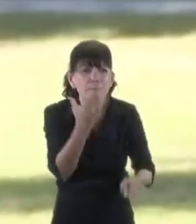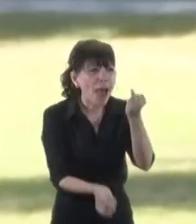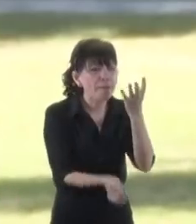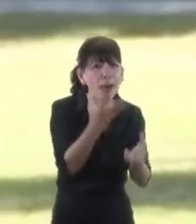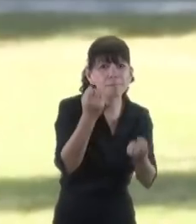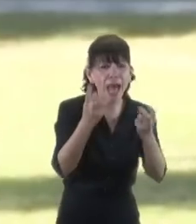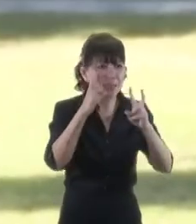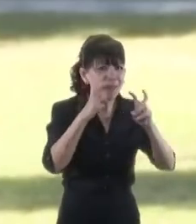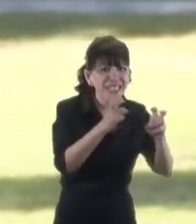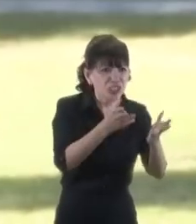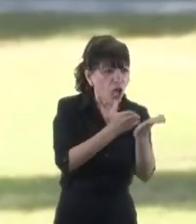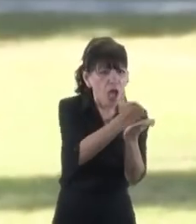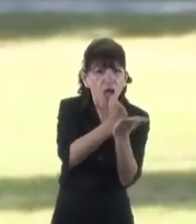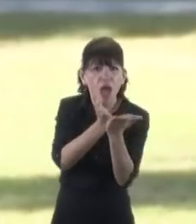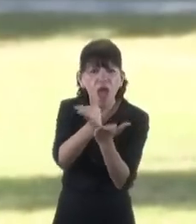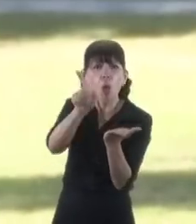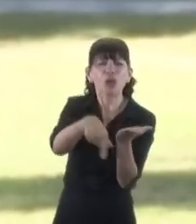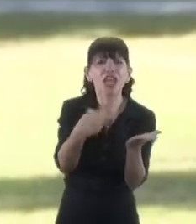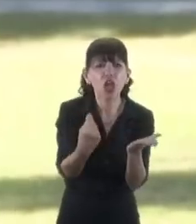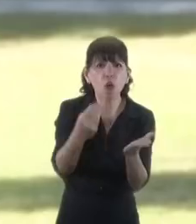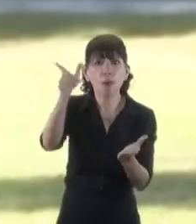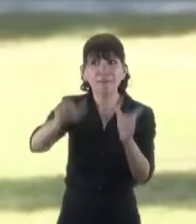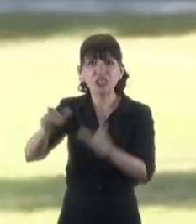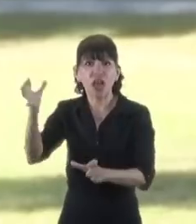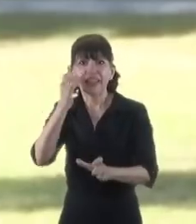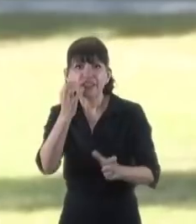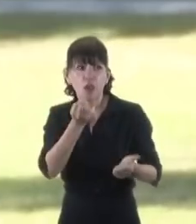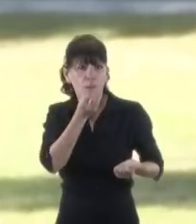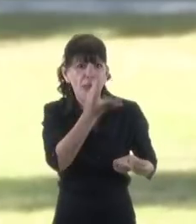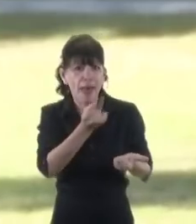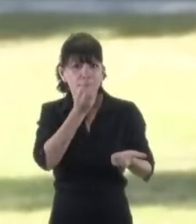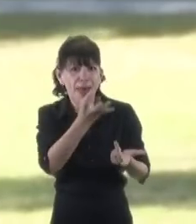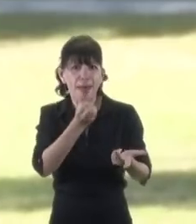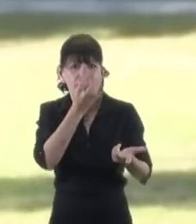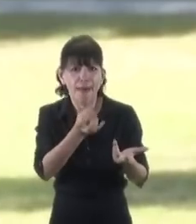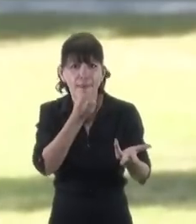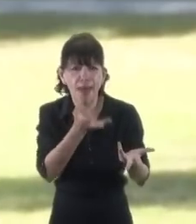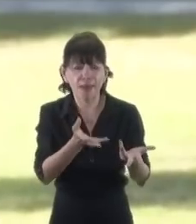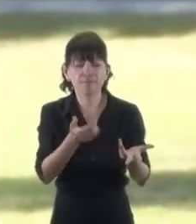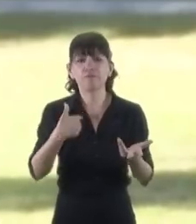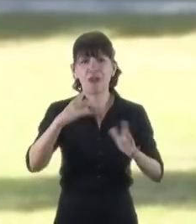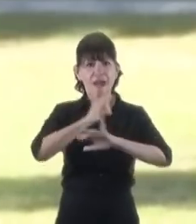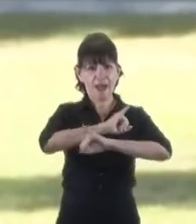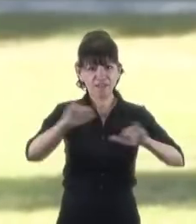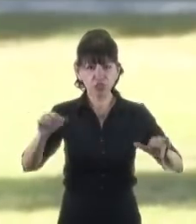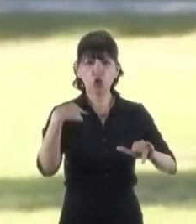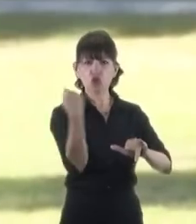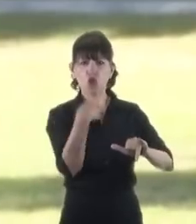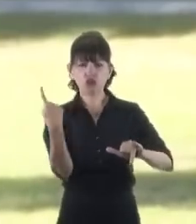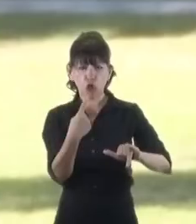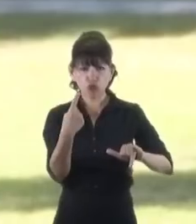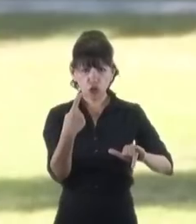investigación ante denuncias y dichos de testigos. Quiero anunciarles que vamos a enviar los